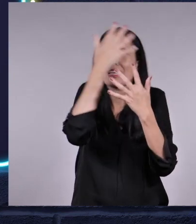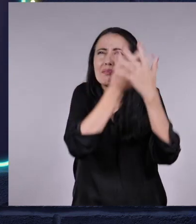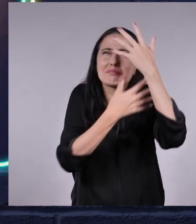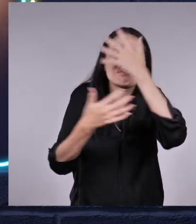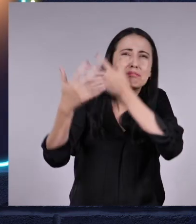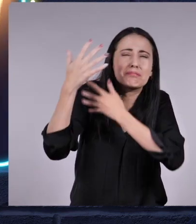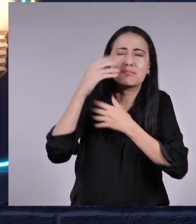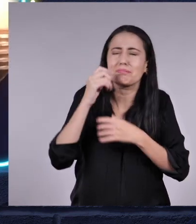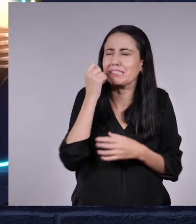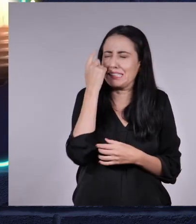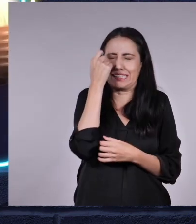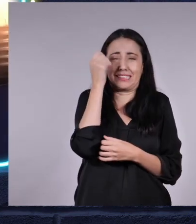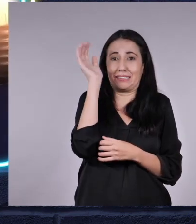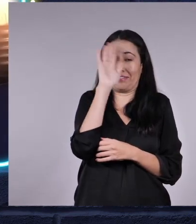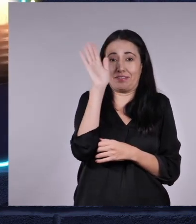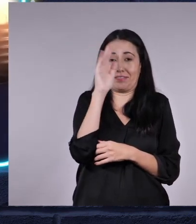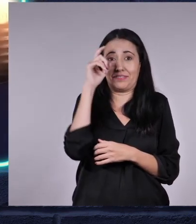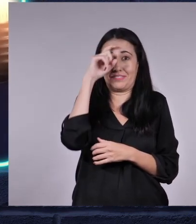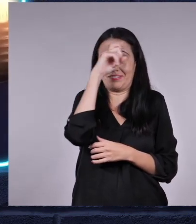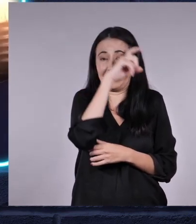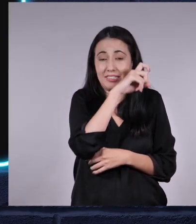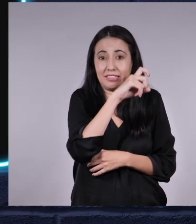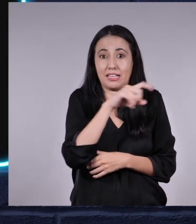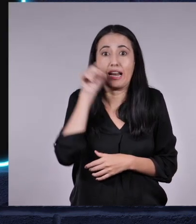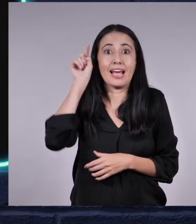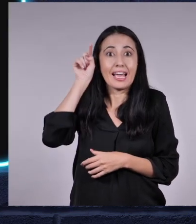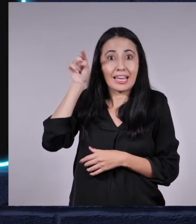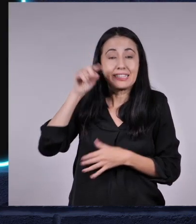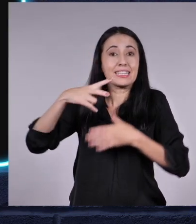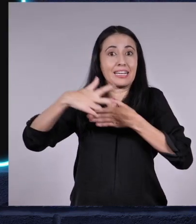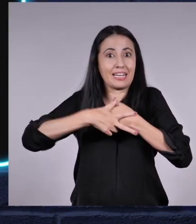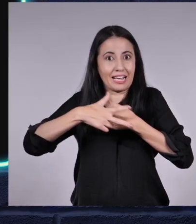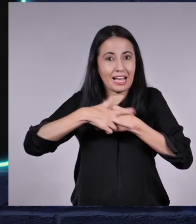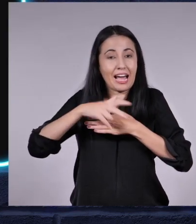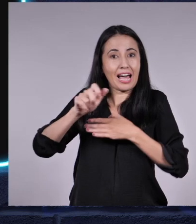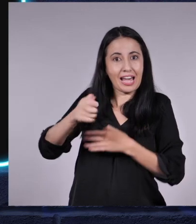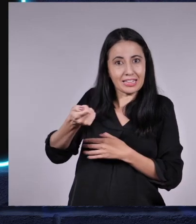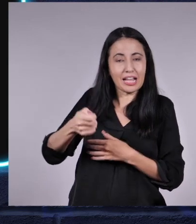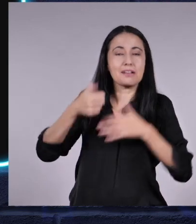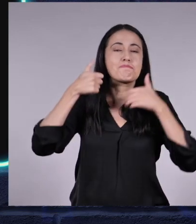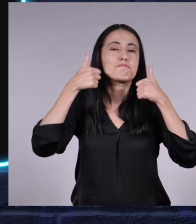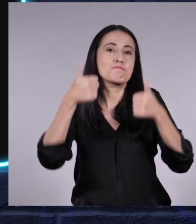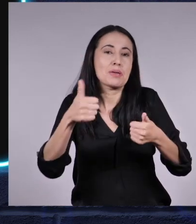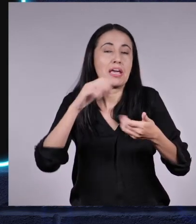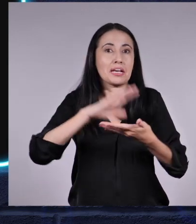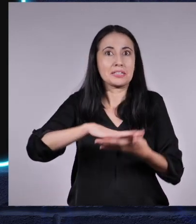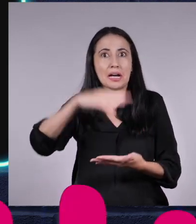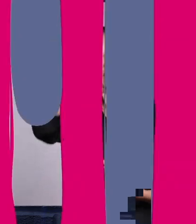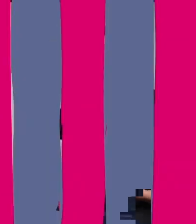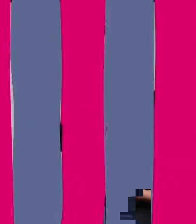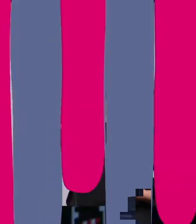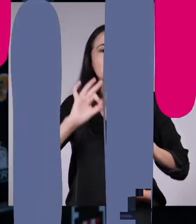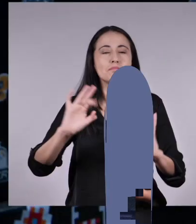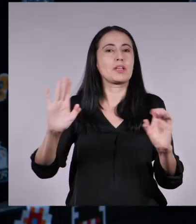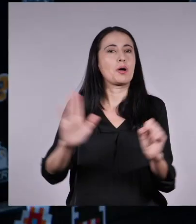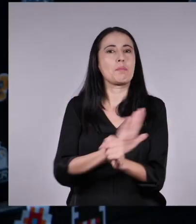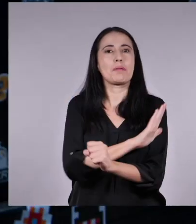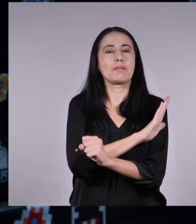cuántica o teorías de física avanzada, gracias a este canal, las he comprendido de una.